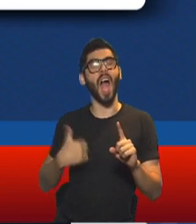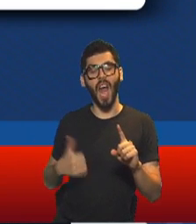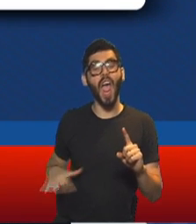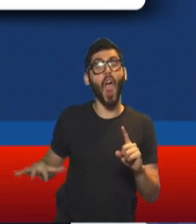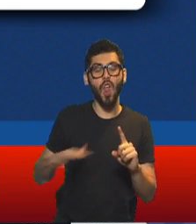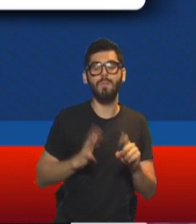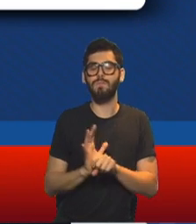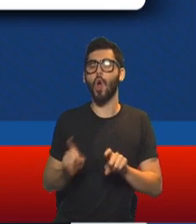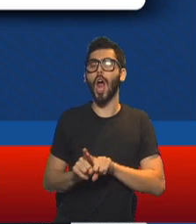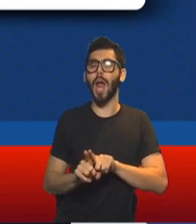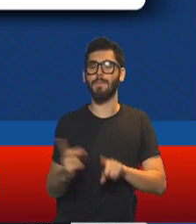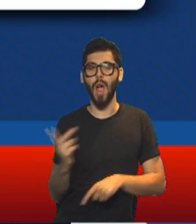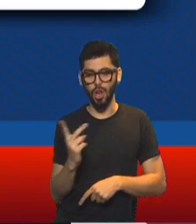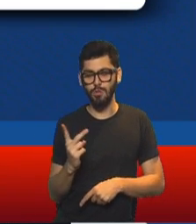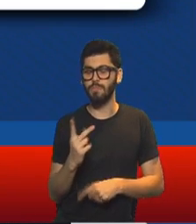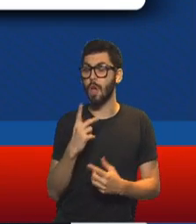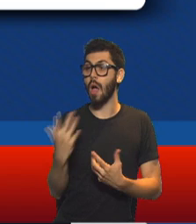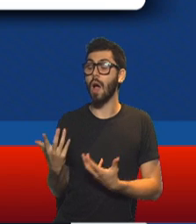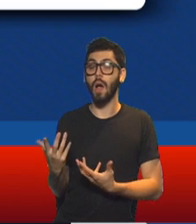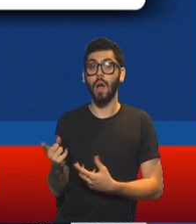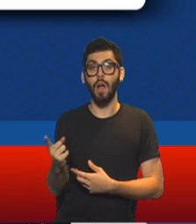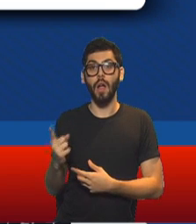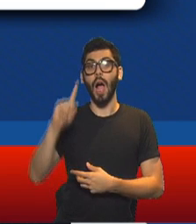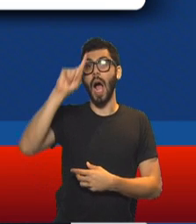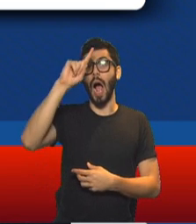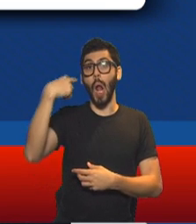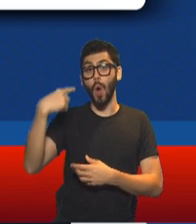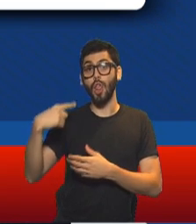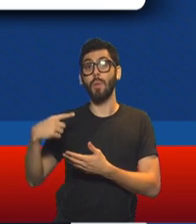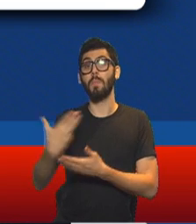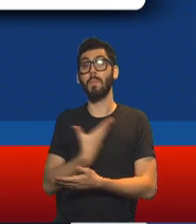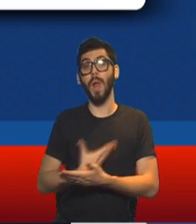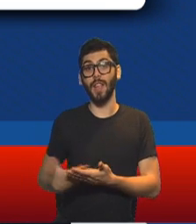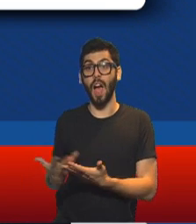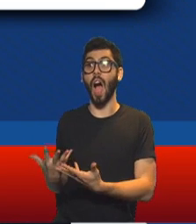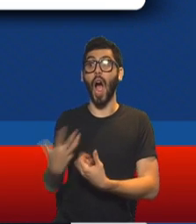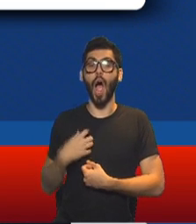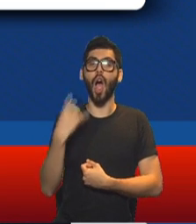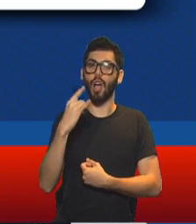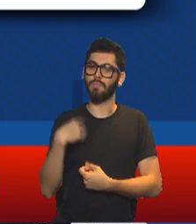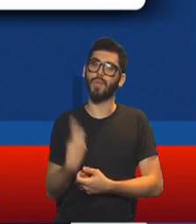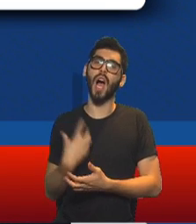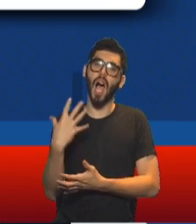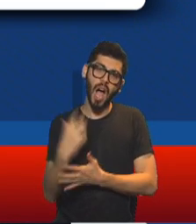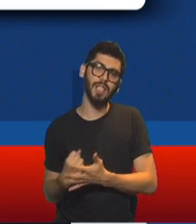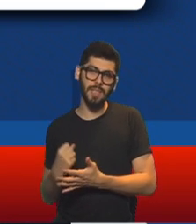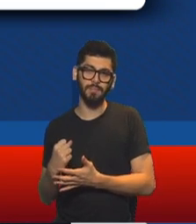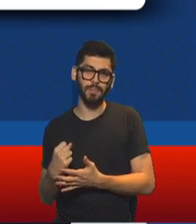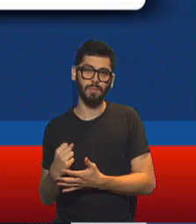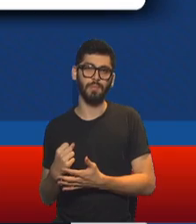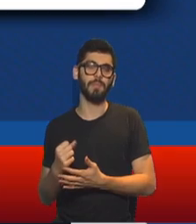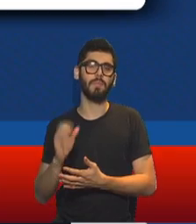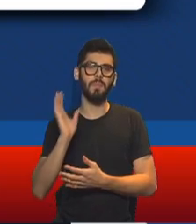solidaridad y el apoyo del hermano presidente Alberto Fernández al pueblo boliviano. ¿Cómo sigue esto?